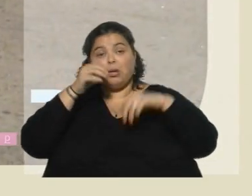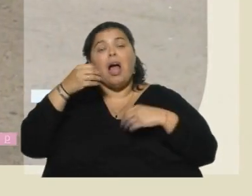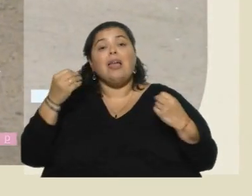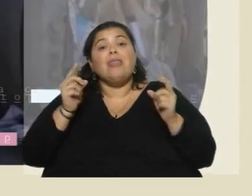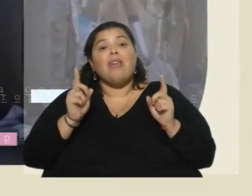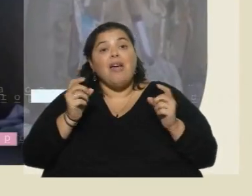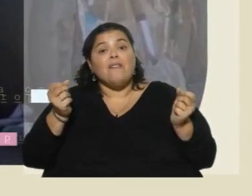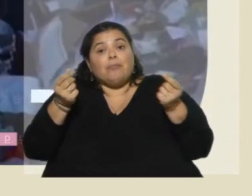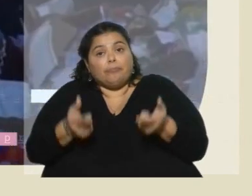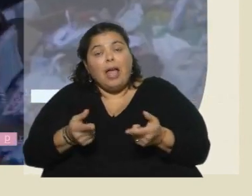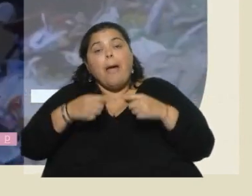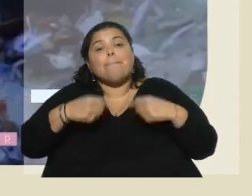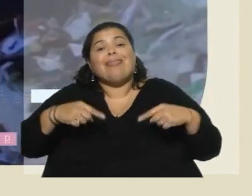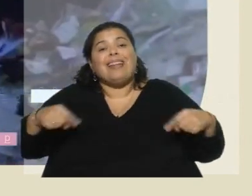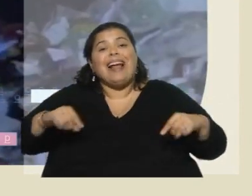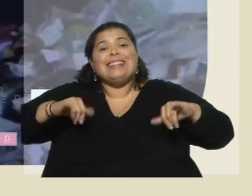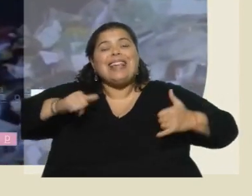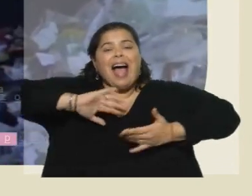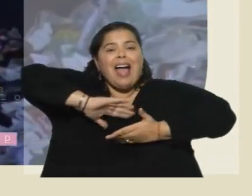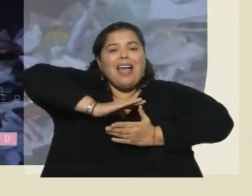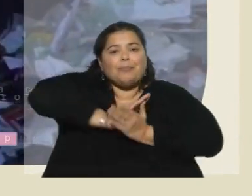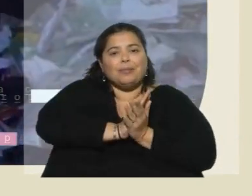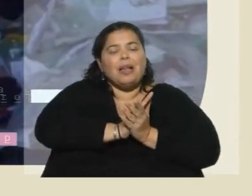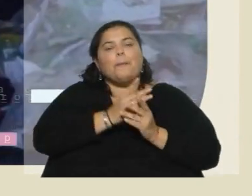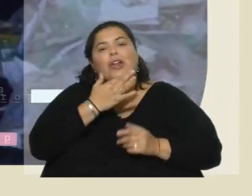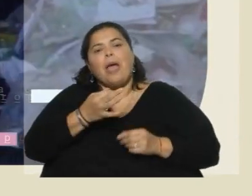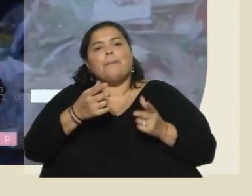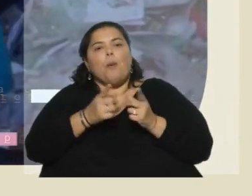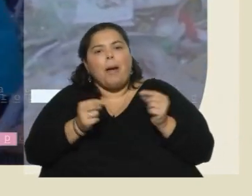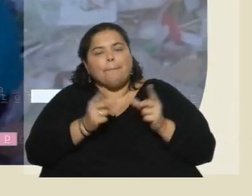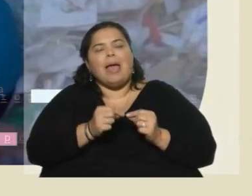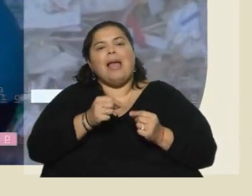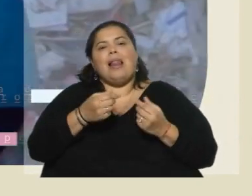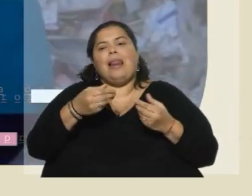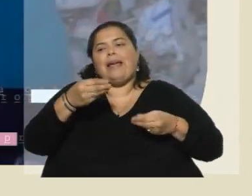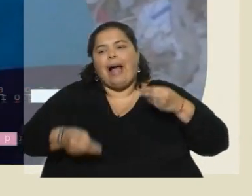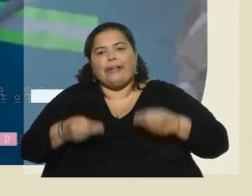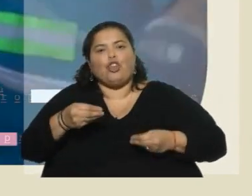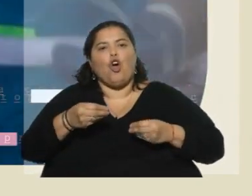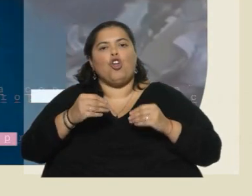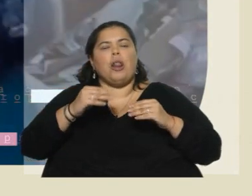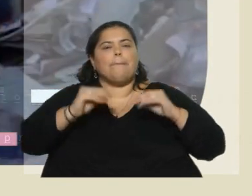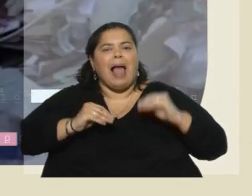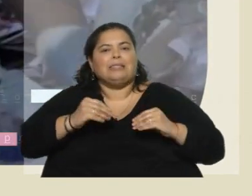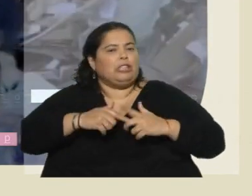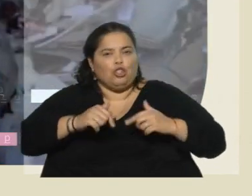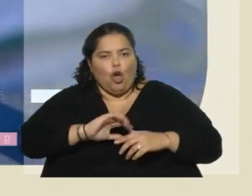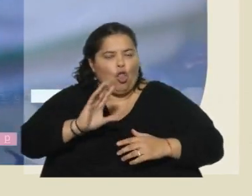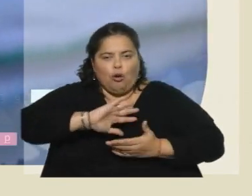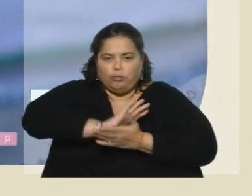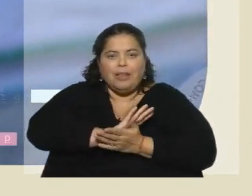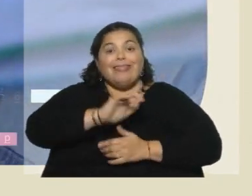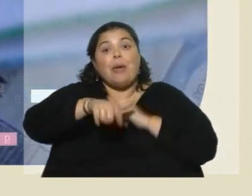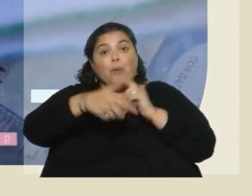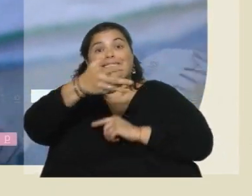dejar los materiales limpios, secos y compactados, papel, cartón, plástico. Lo que se utiliza después de la clasificación secundaria en la